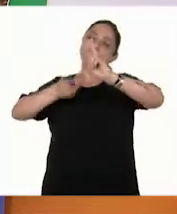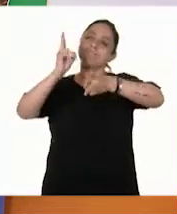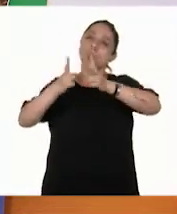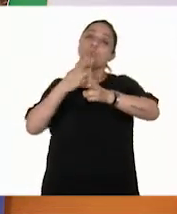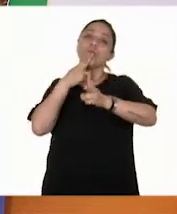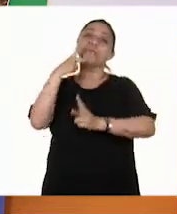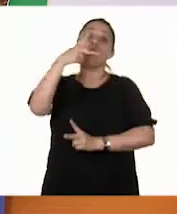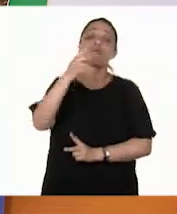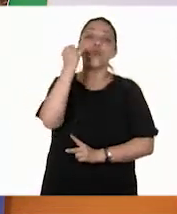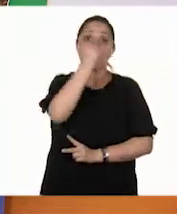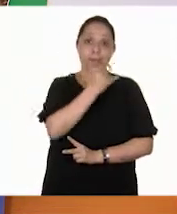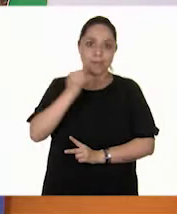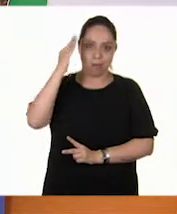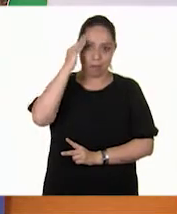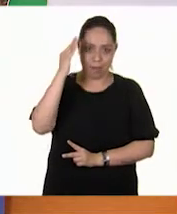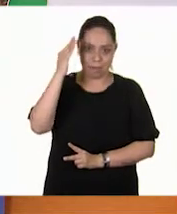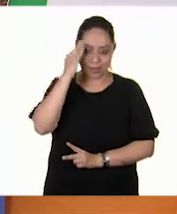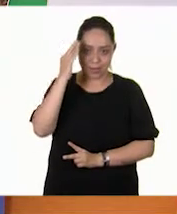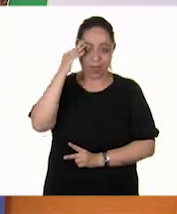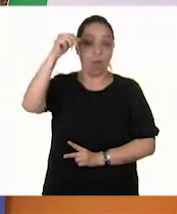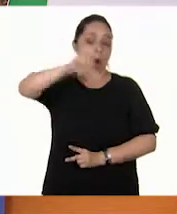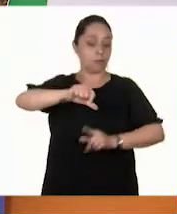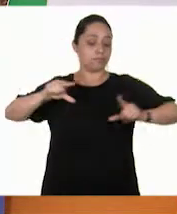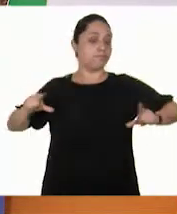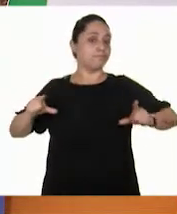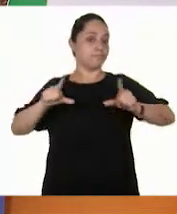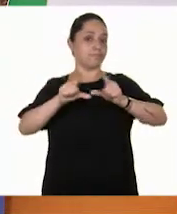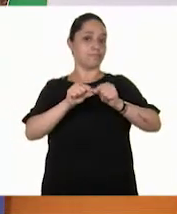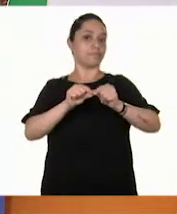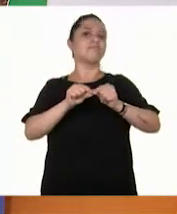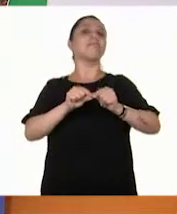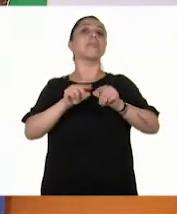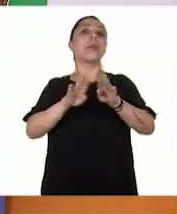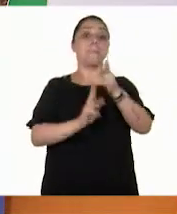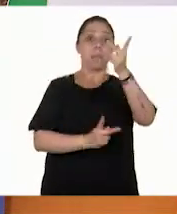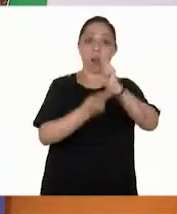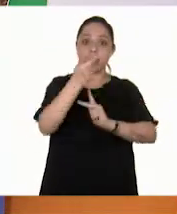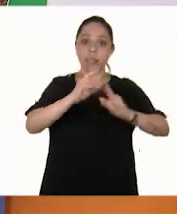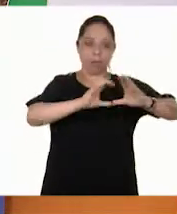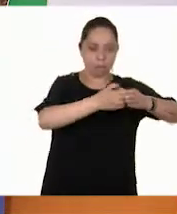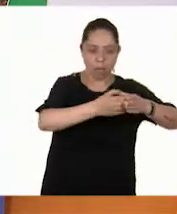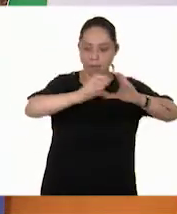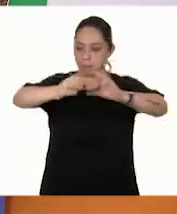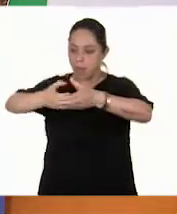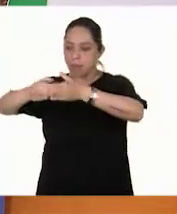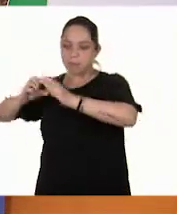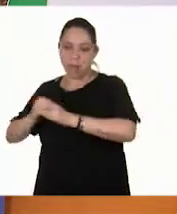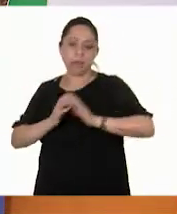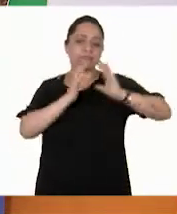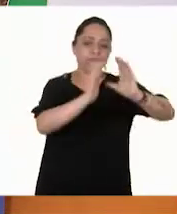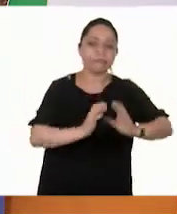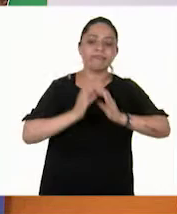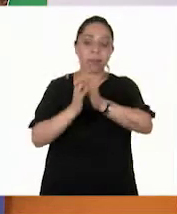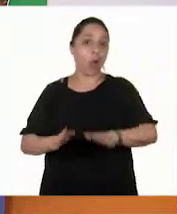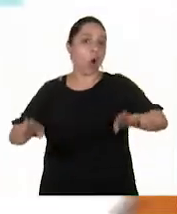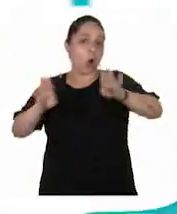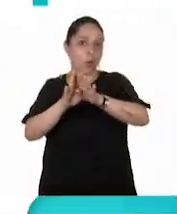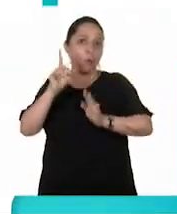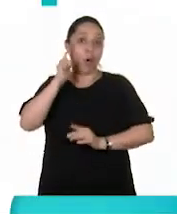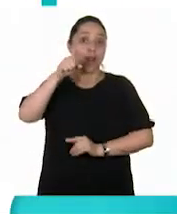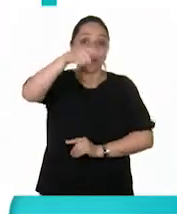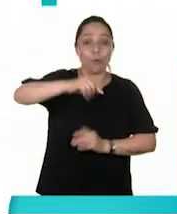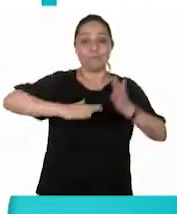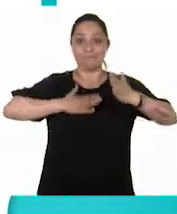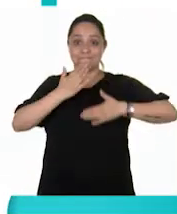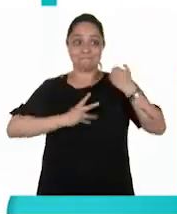tu familia en tu lengua materna. Por hoy hemos terminado con clasificación de plantas y su cuidado. Espero que lo hayan disfrutado tanto como